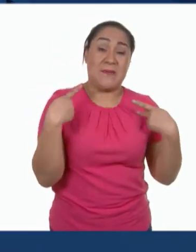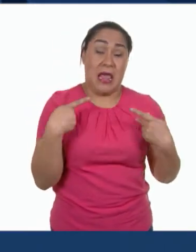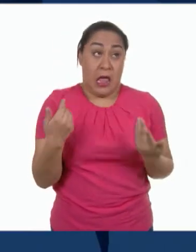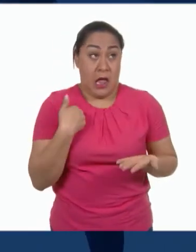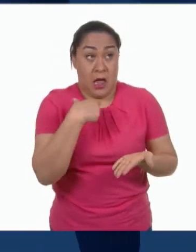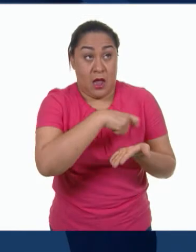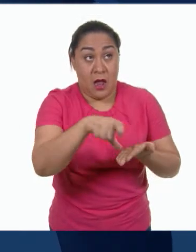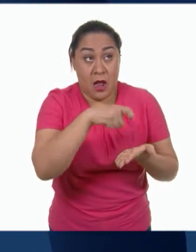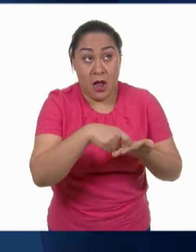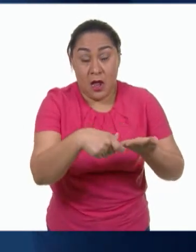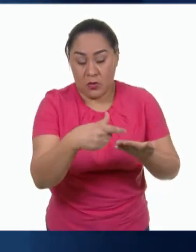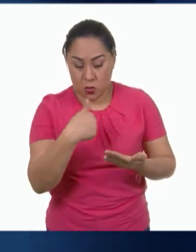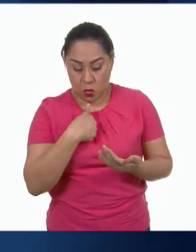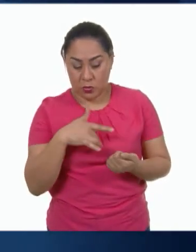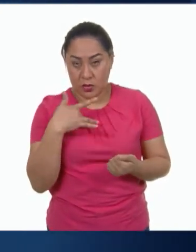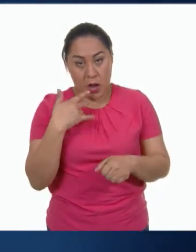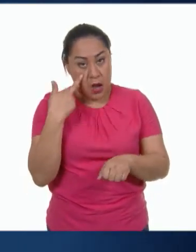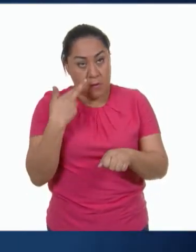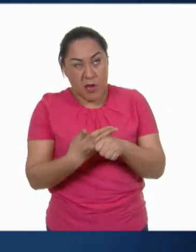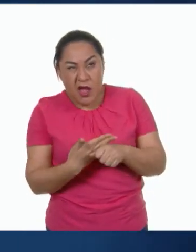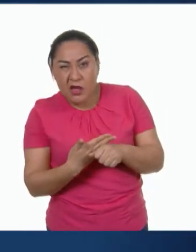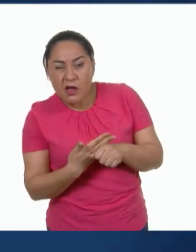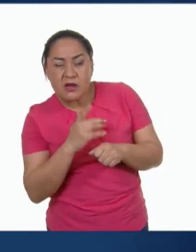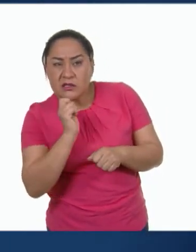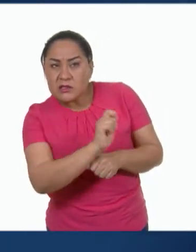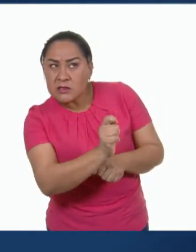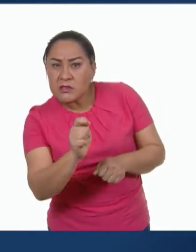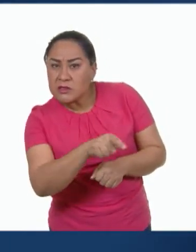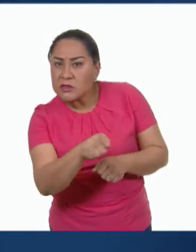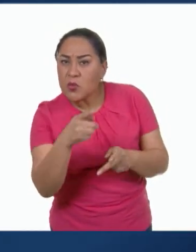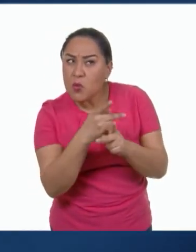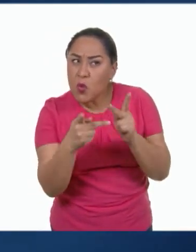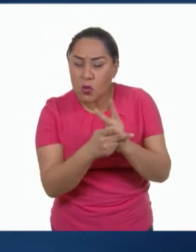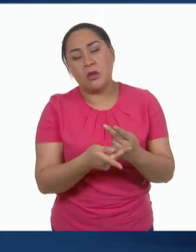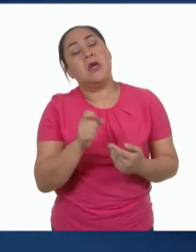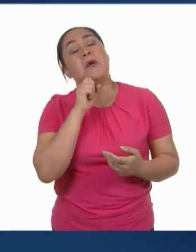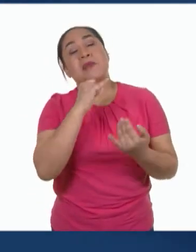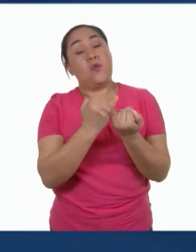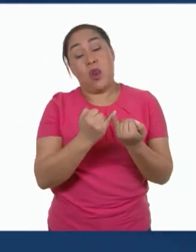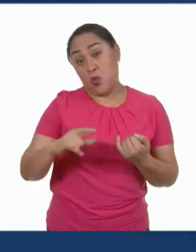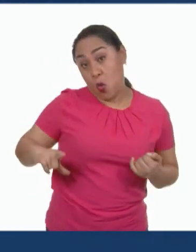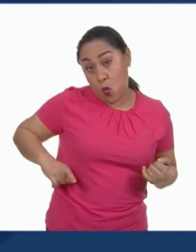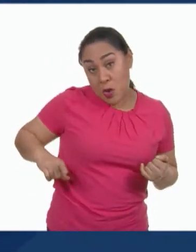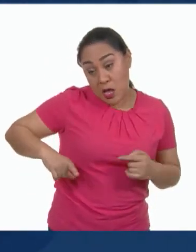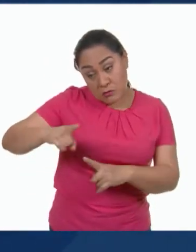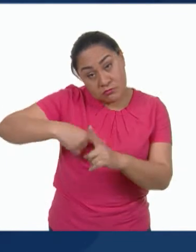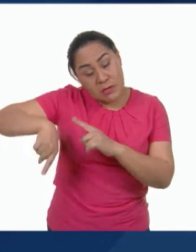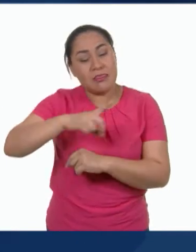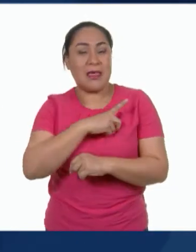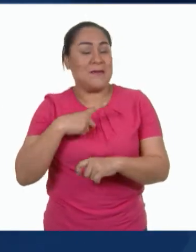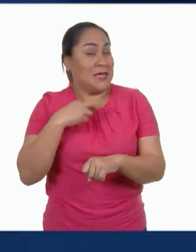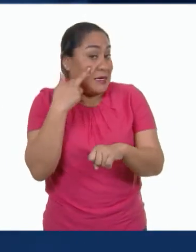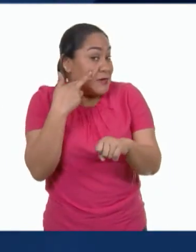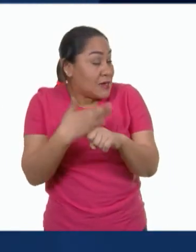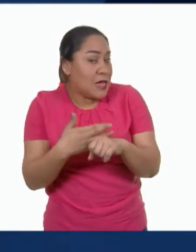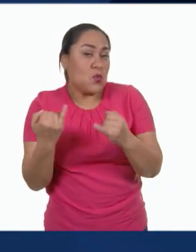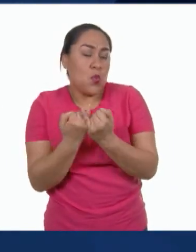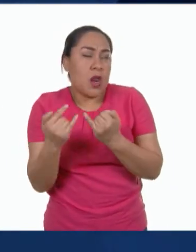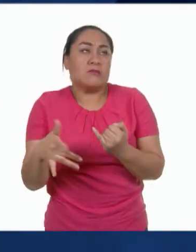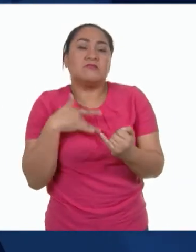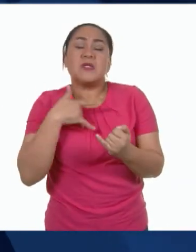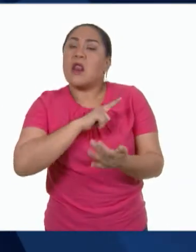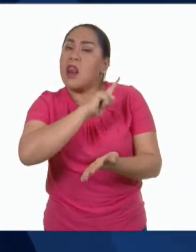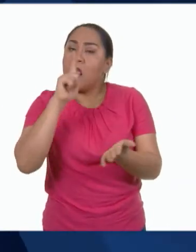responsabilidad porque tienen que informarse sobre lo que van a adquirir. Y los gobiernos también tienen una responsabilidad porque tendrían que tener una